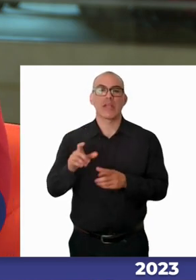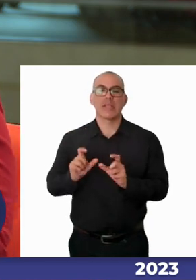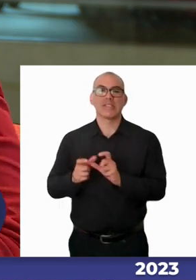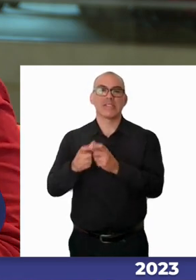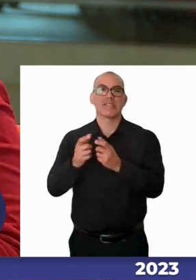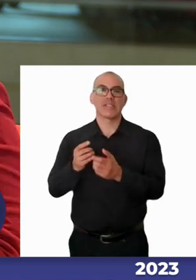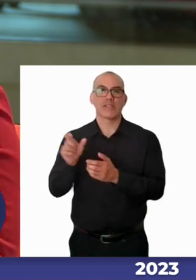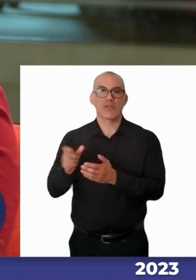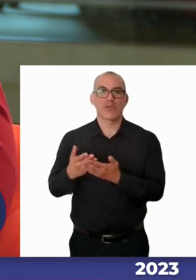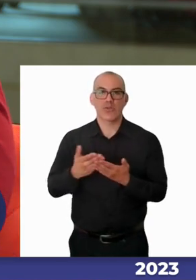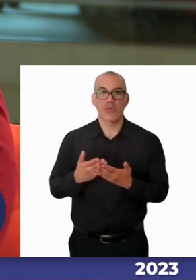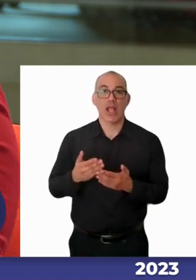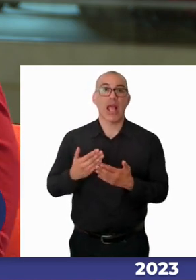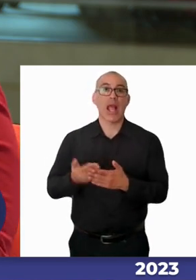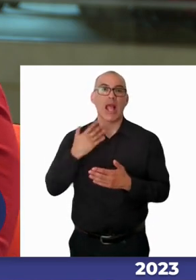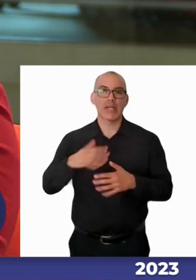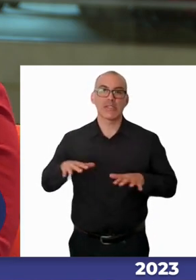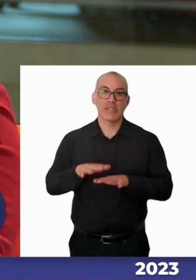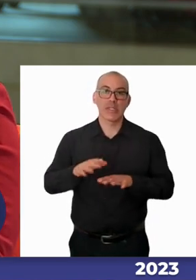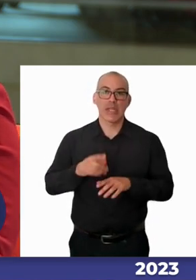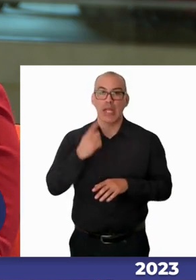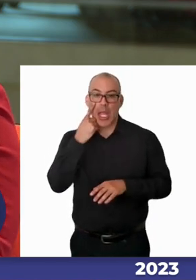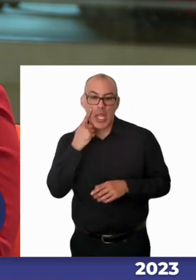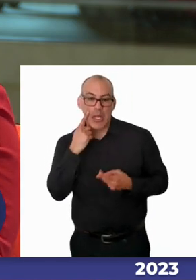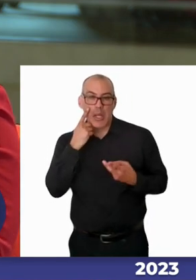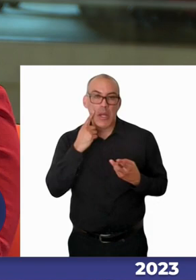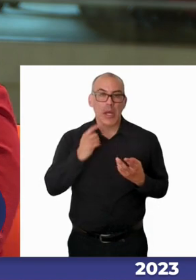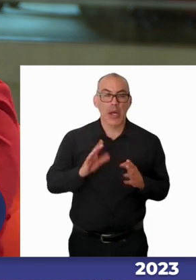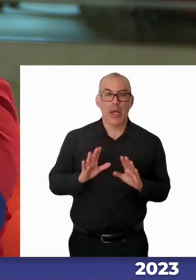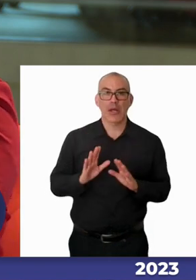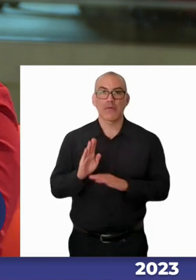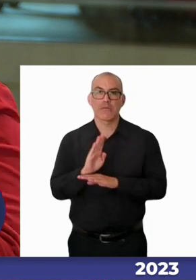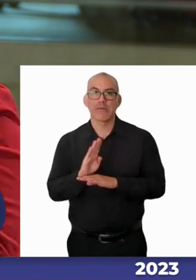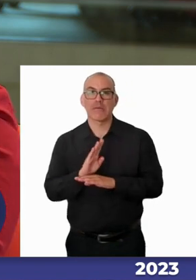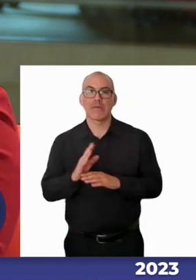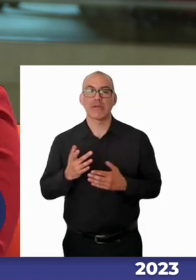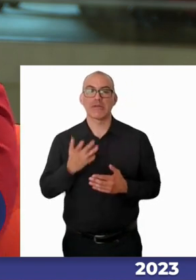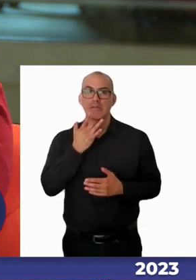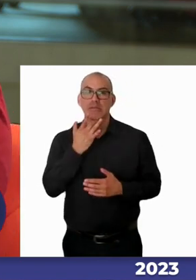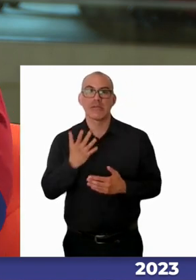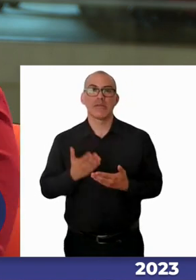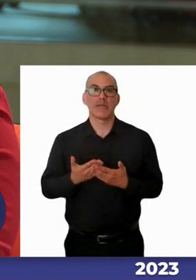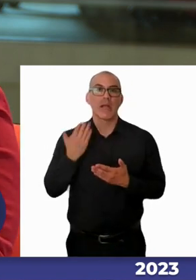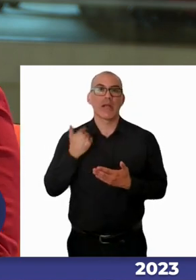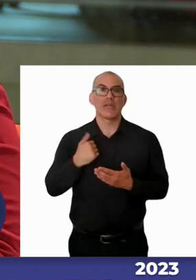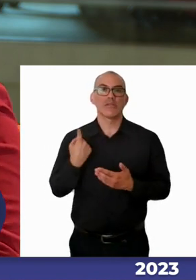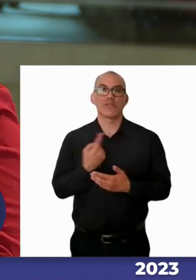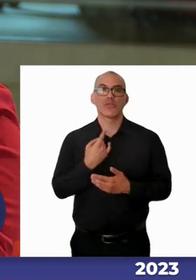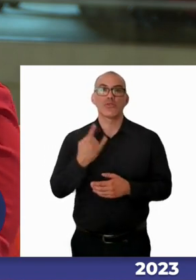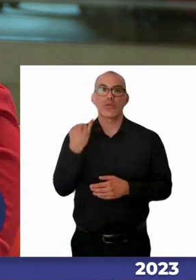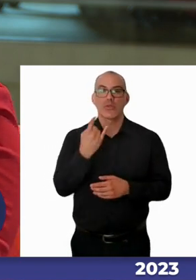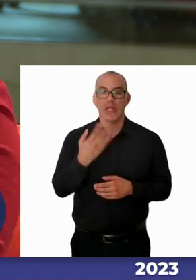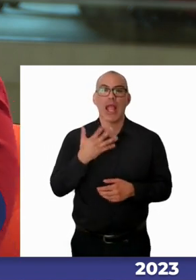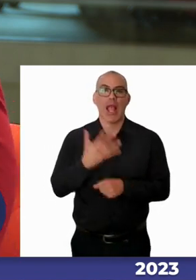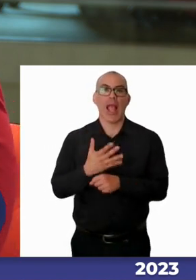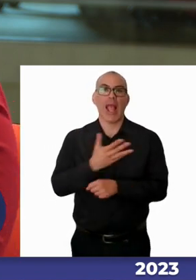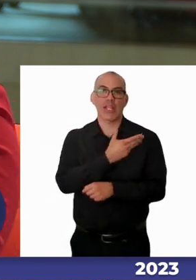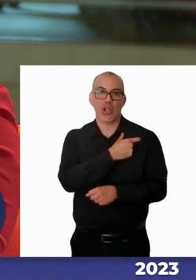intentos anteriores de forma triestamental entendamos que nosotros como entidad también somos un gobierno universitario tenemos